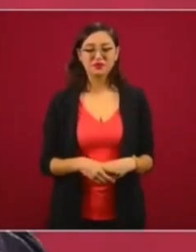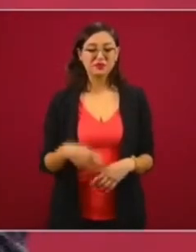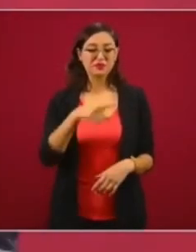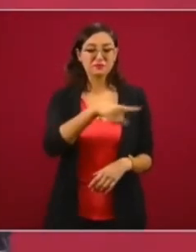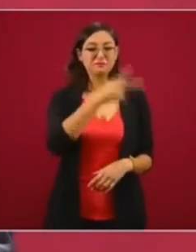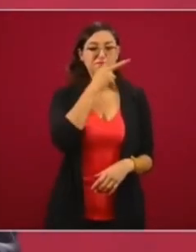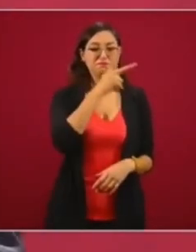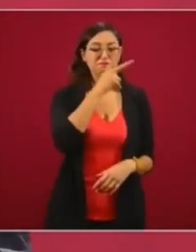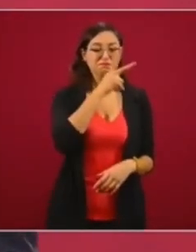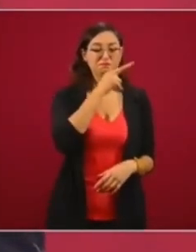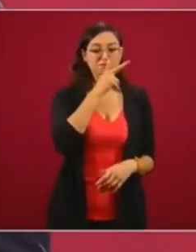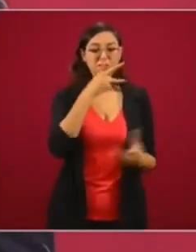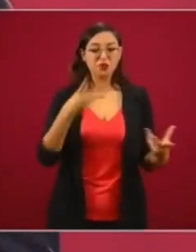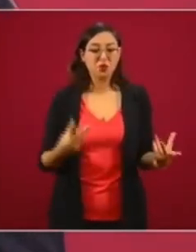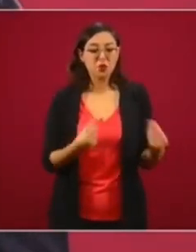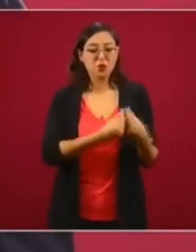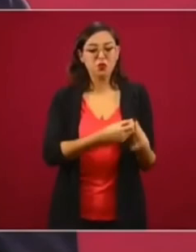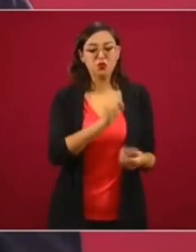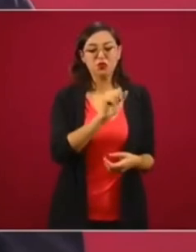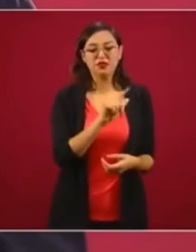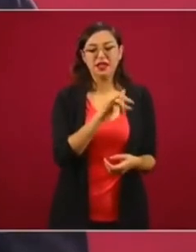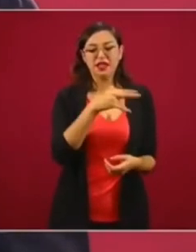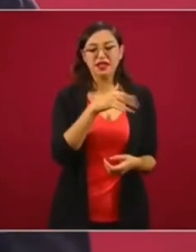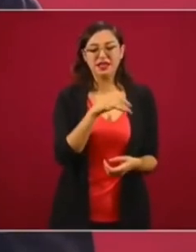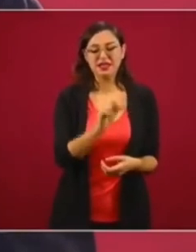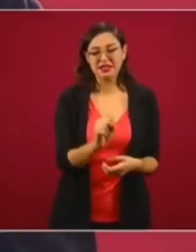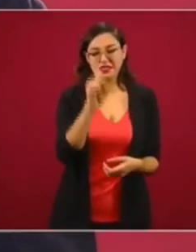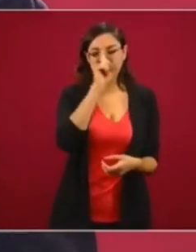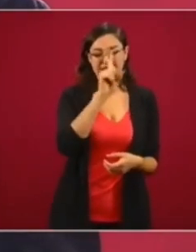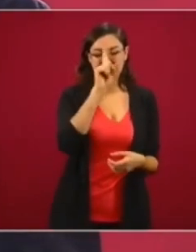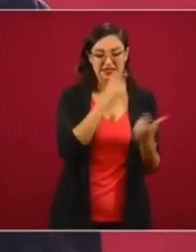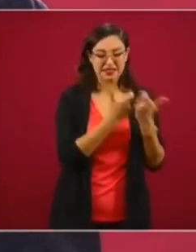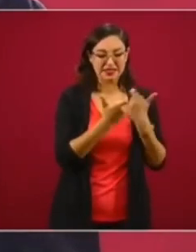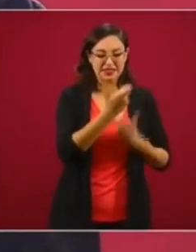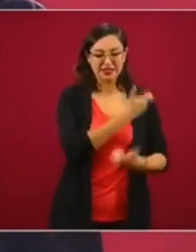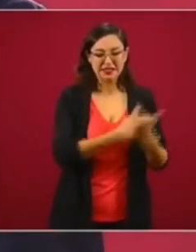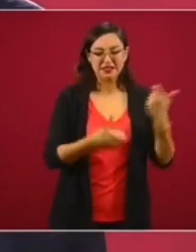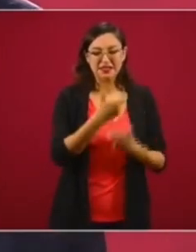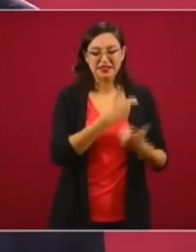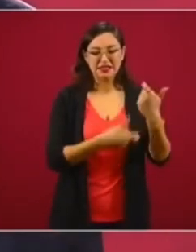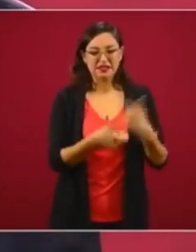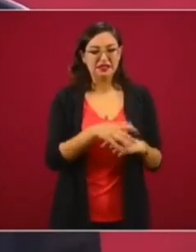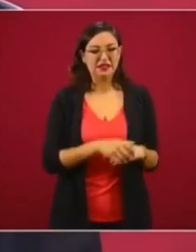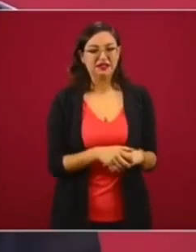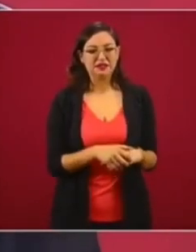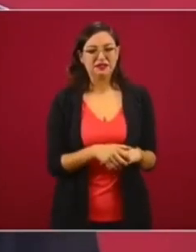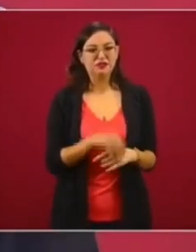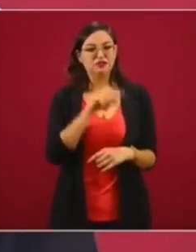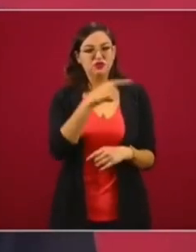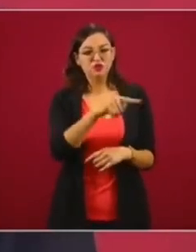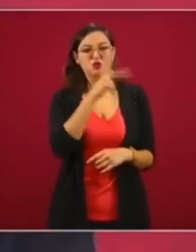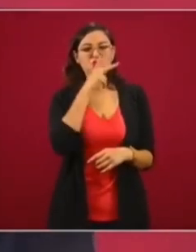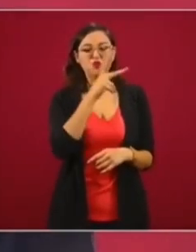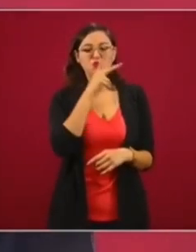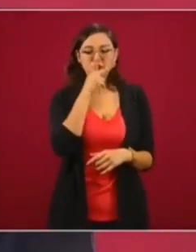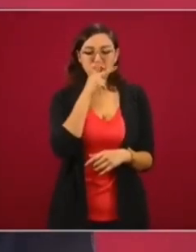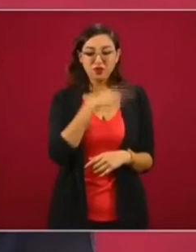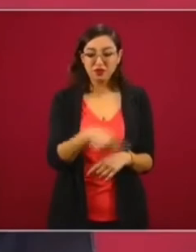económico de Salinas, de Gortari. ¿Saben que el papá de él le recomendó